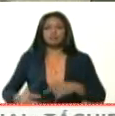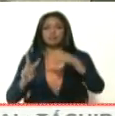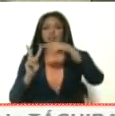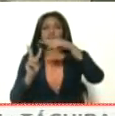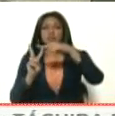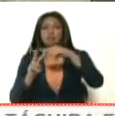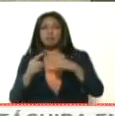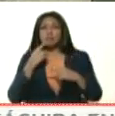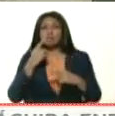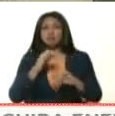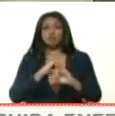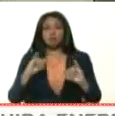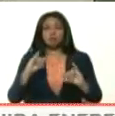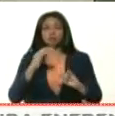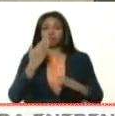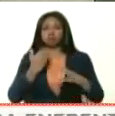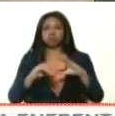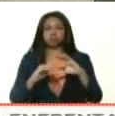Me dijo que ya lo bajó.